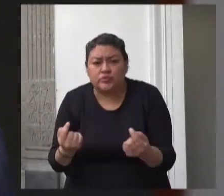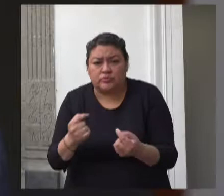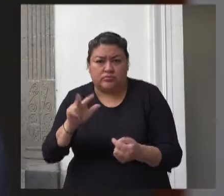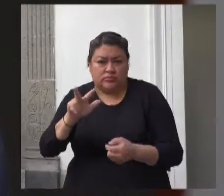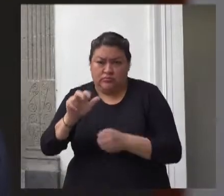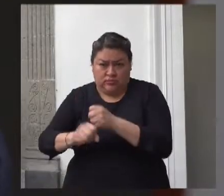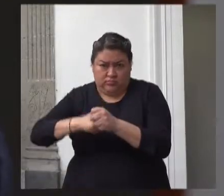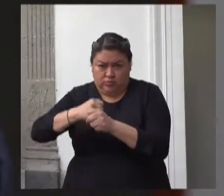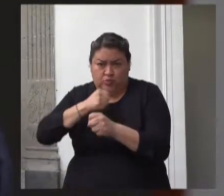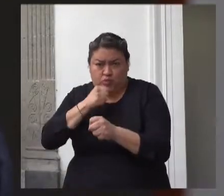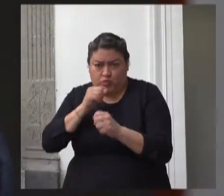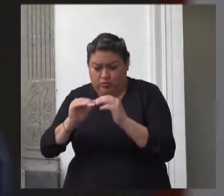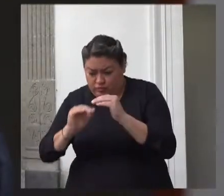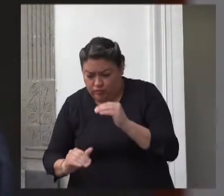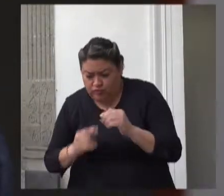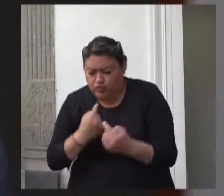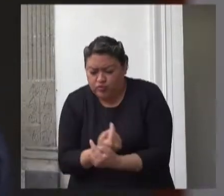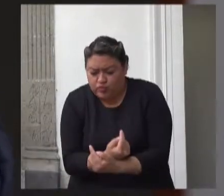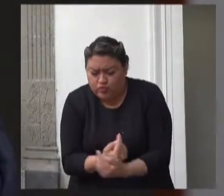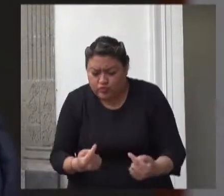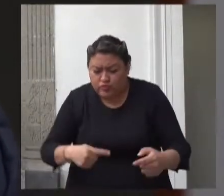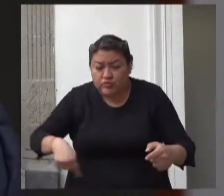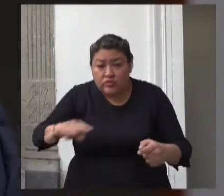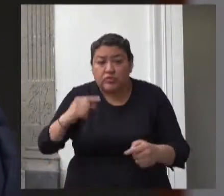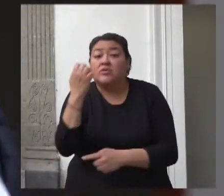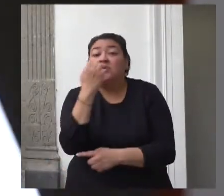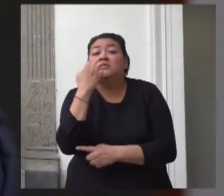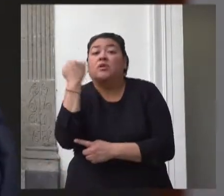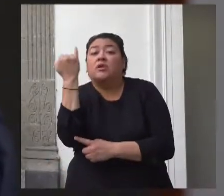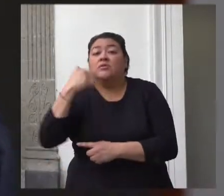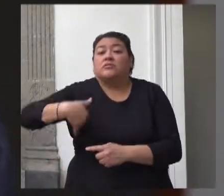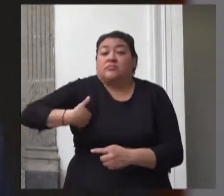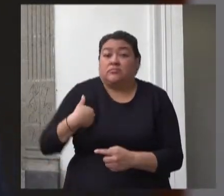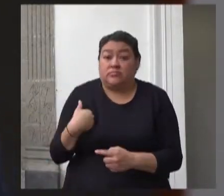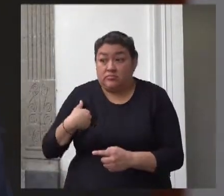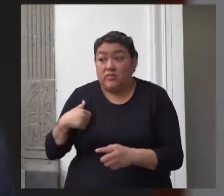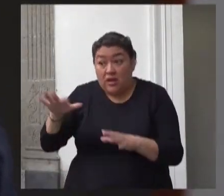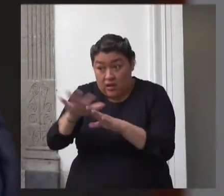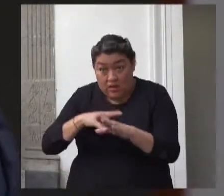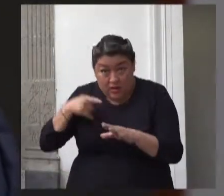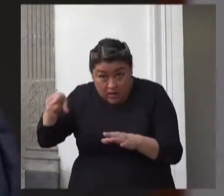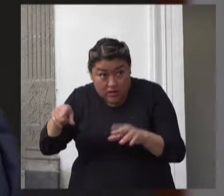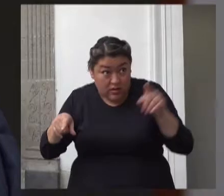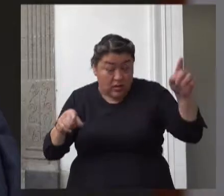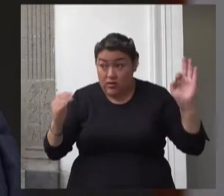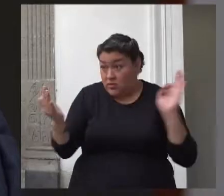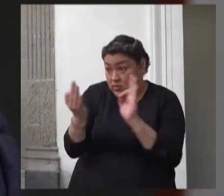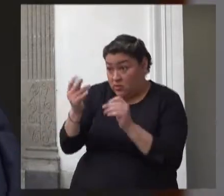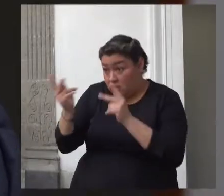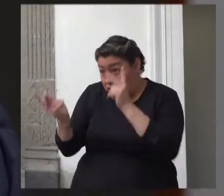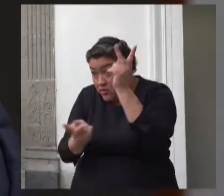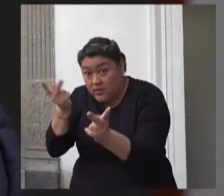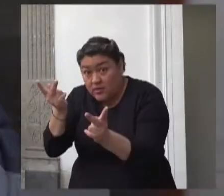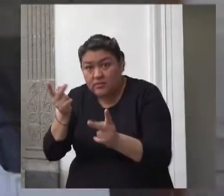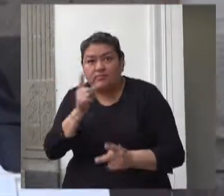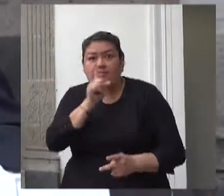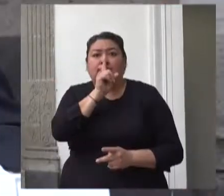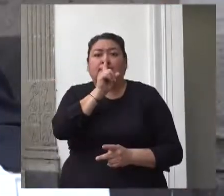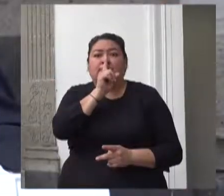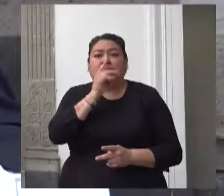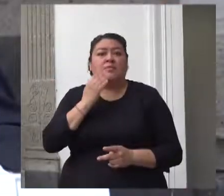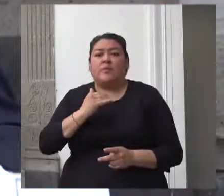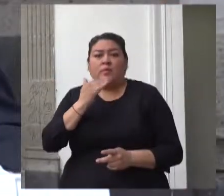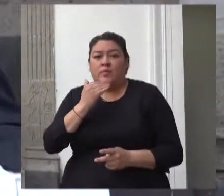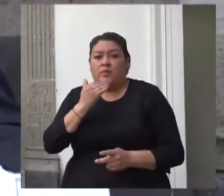beneficiarias del programa de estancias infantiles no fueron censadas por la secretaría de bienestar para recibir